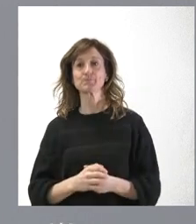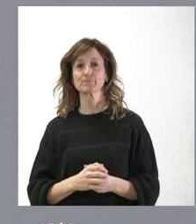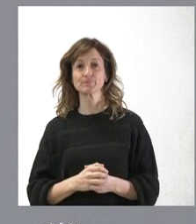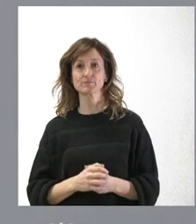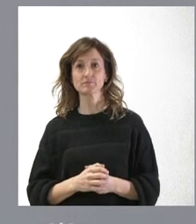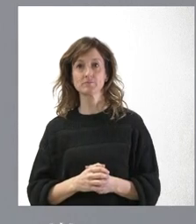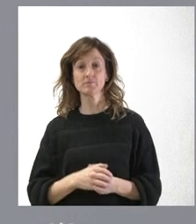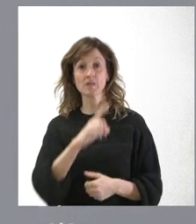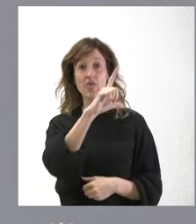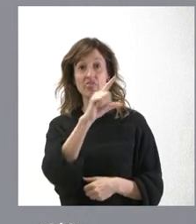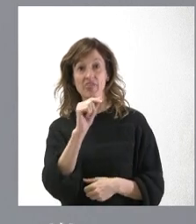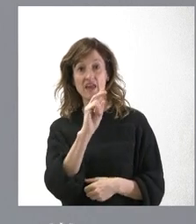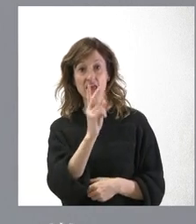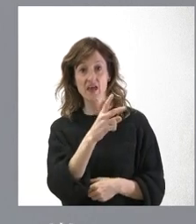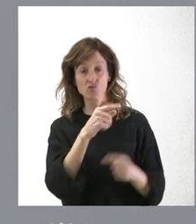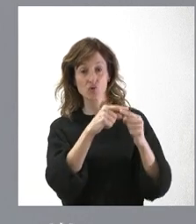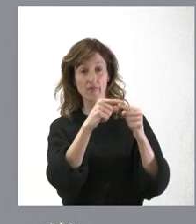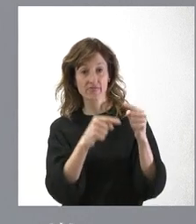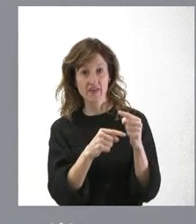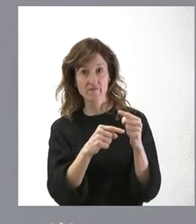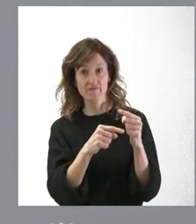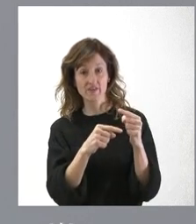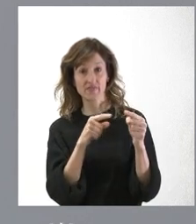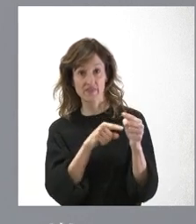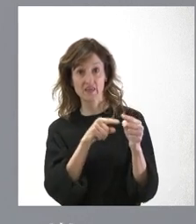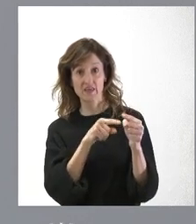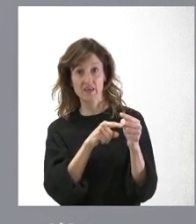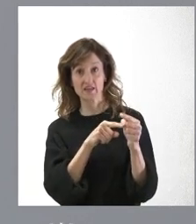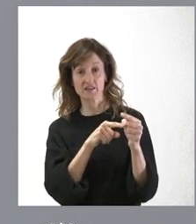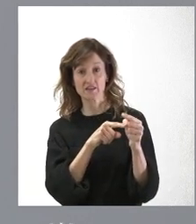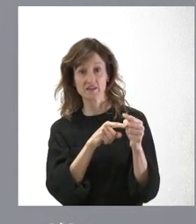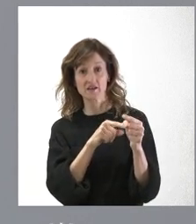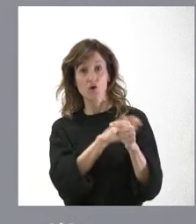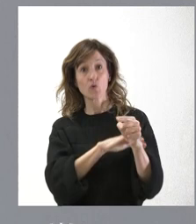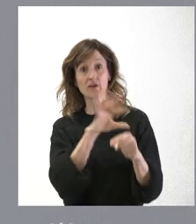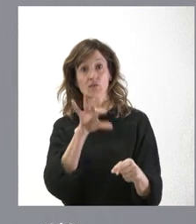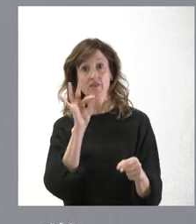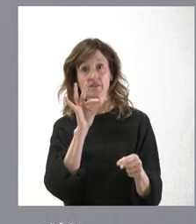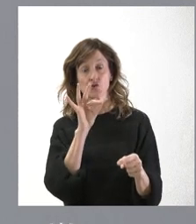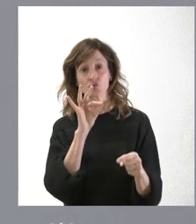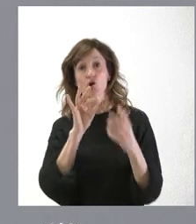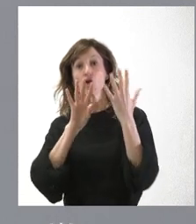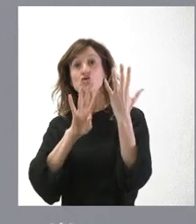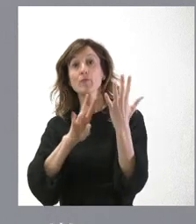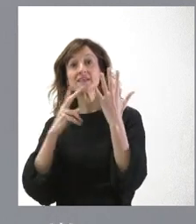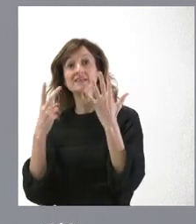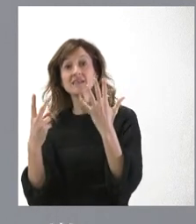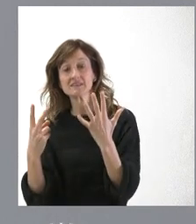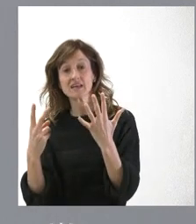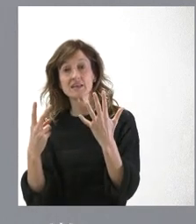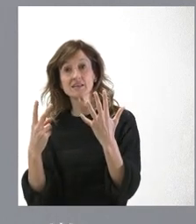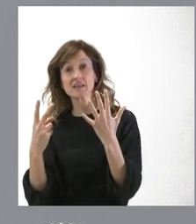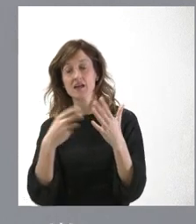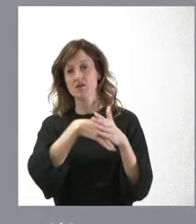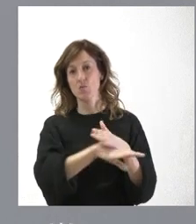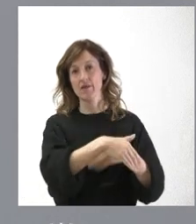que de cada 100 euros de déficit que distribuye esta decisión del Gobierno, 97 de esos 100 se lo queda